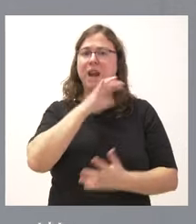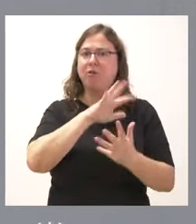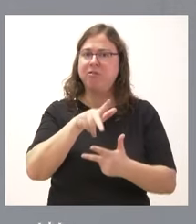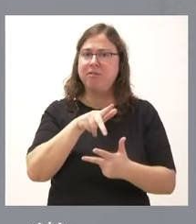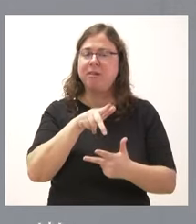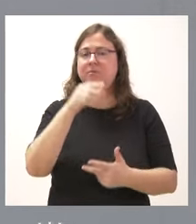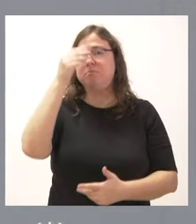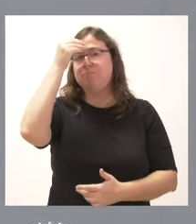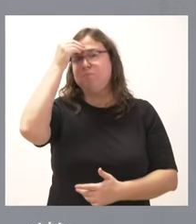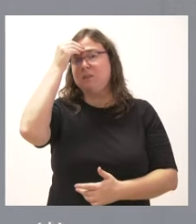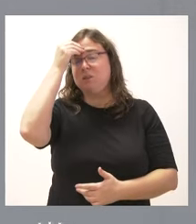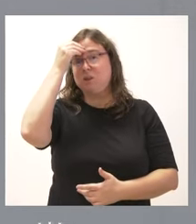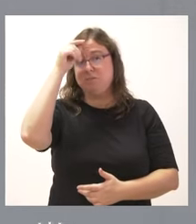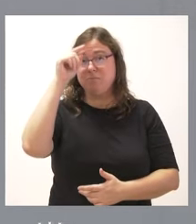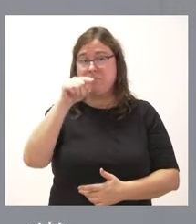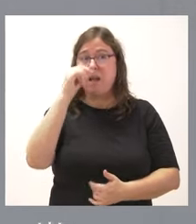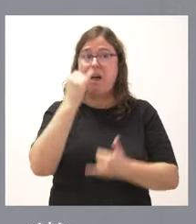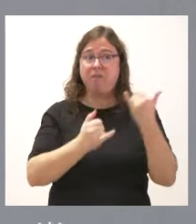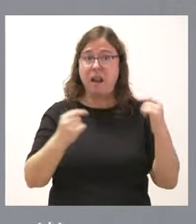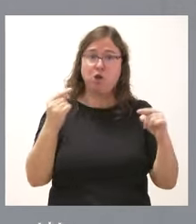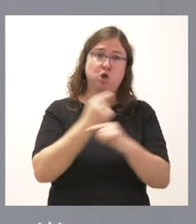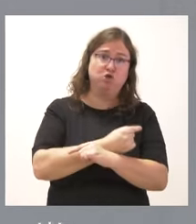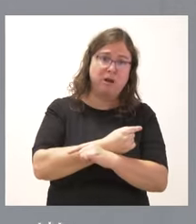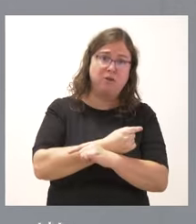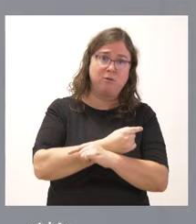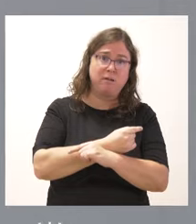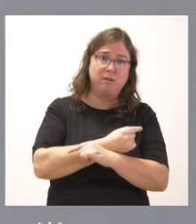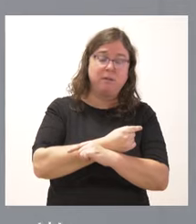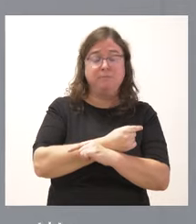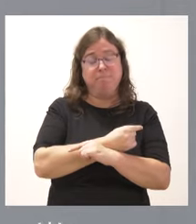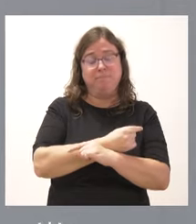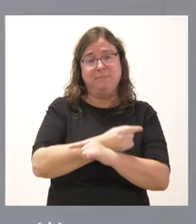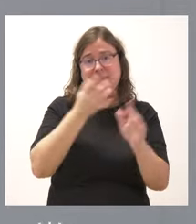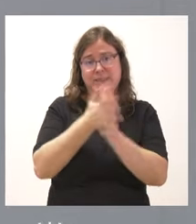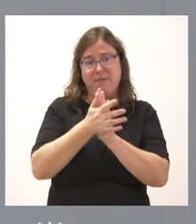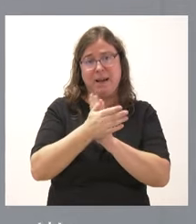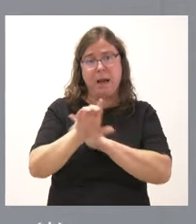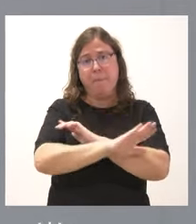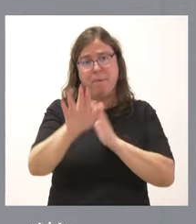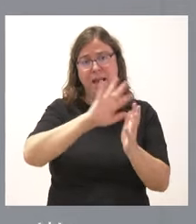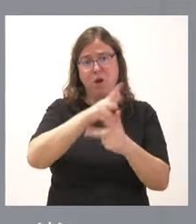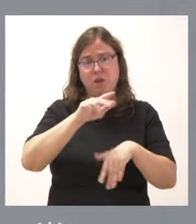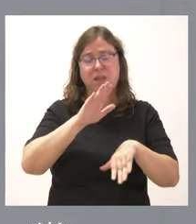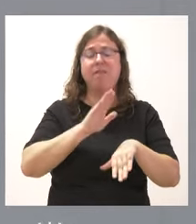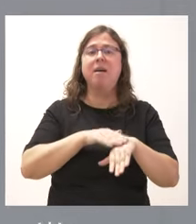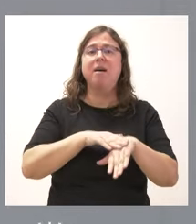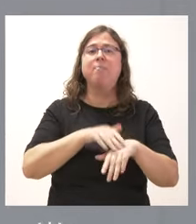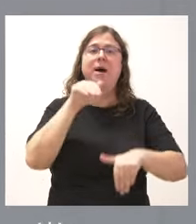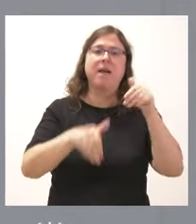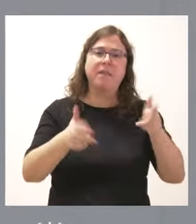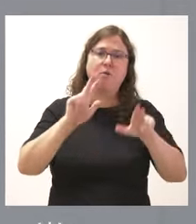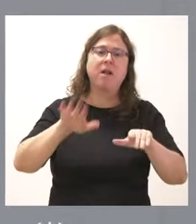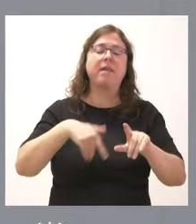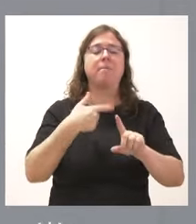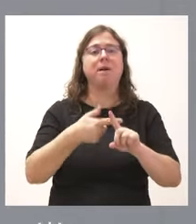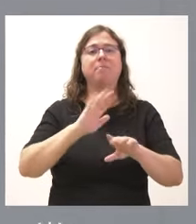que esto, a ser su contrario, pues, lógicamente, es una mala noticia para la democracia y para España. Y hay que señalar también, si